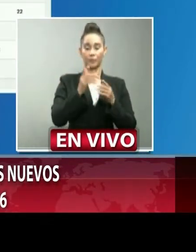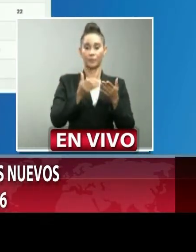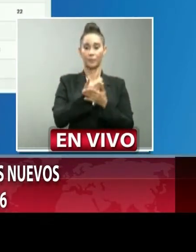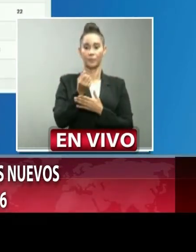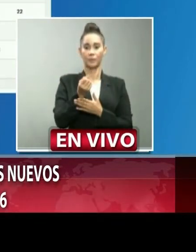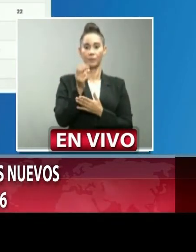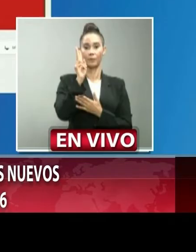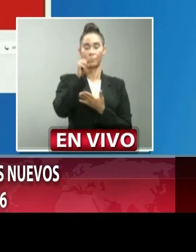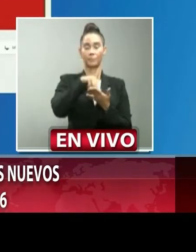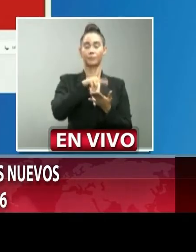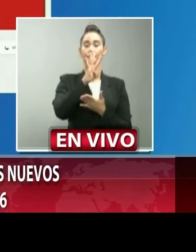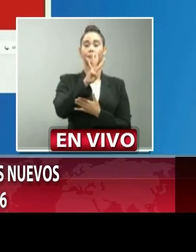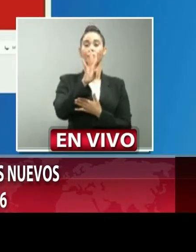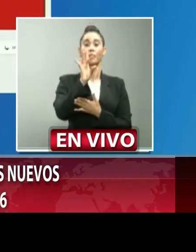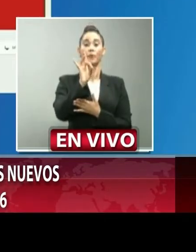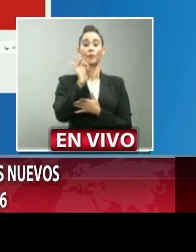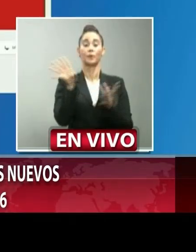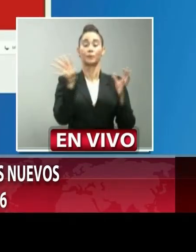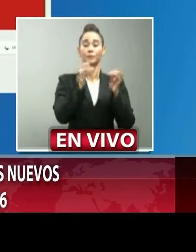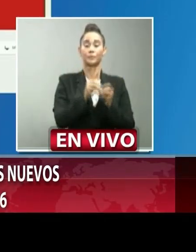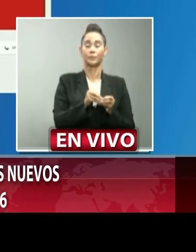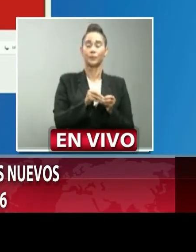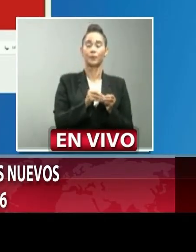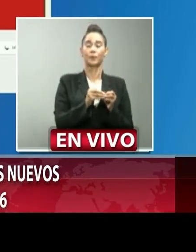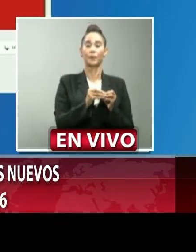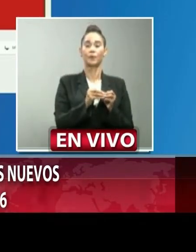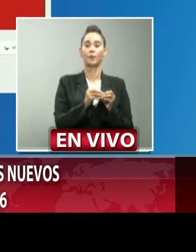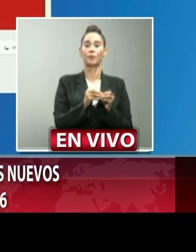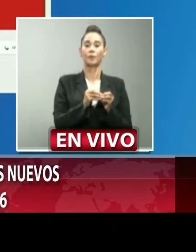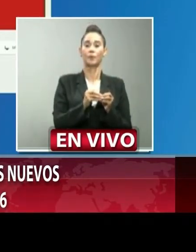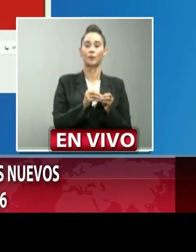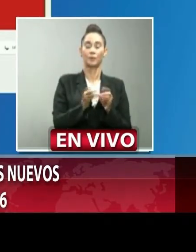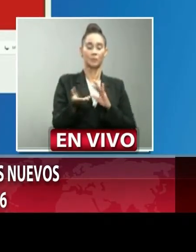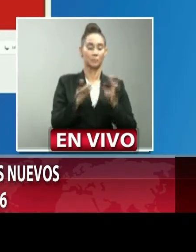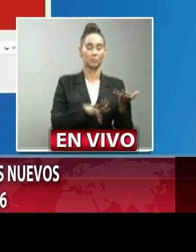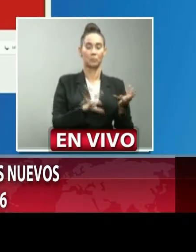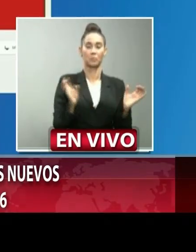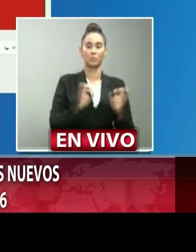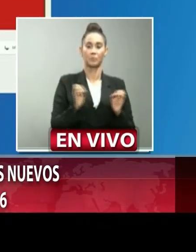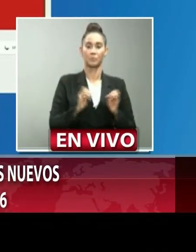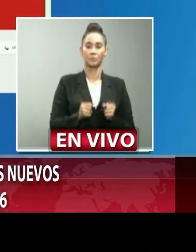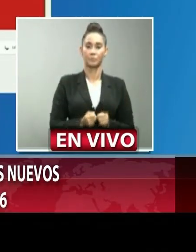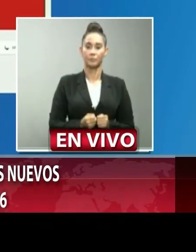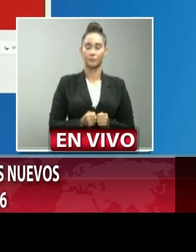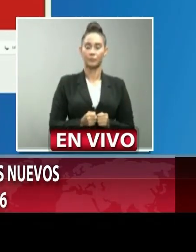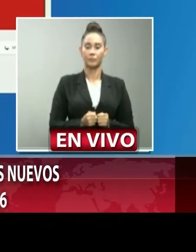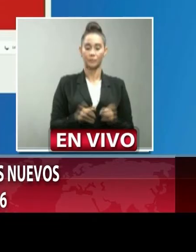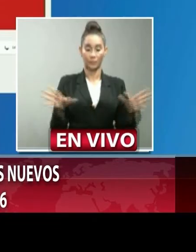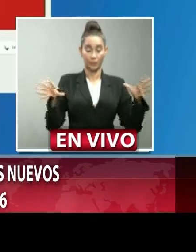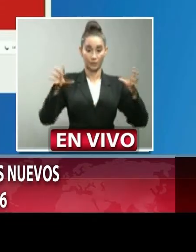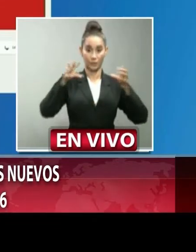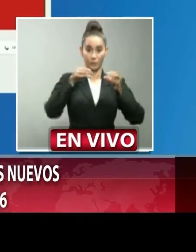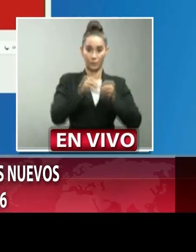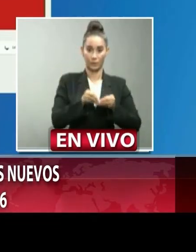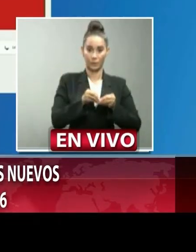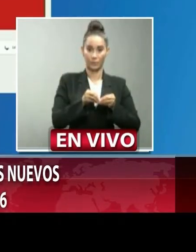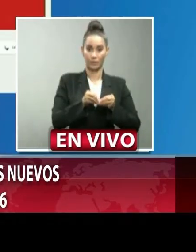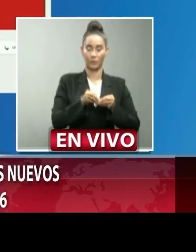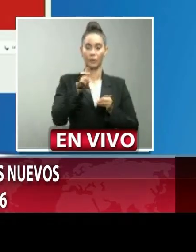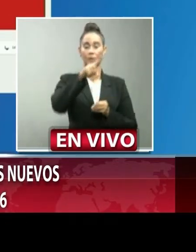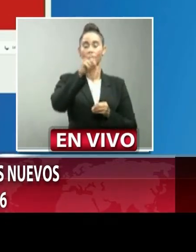.048 acumulados 0 fallecimiento totales